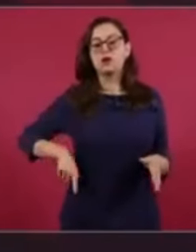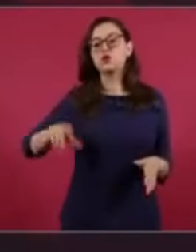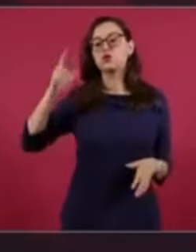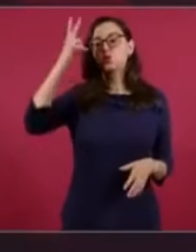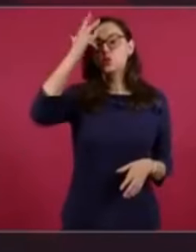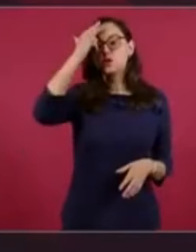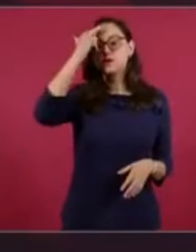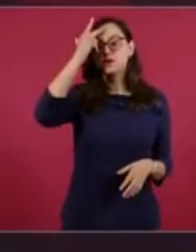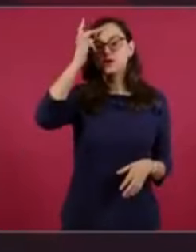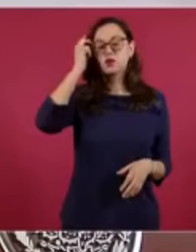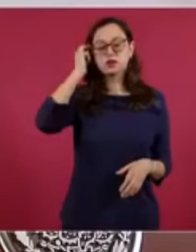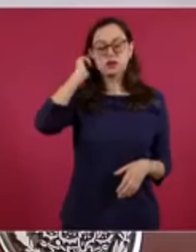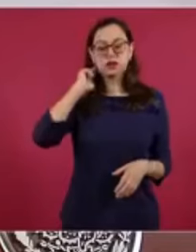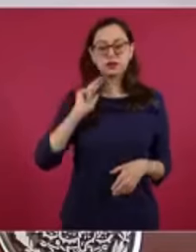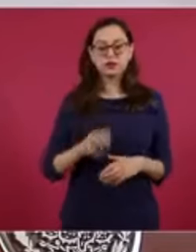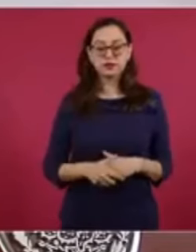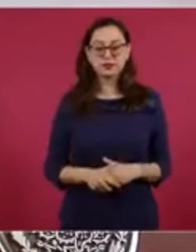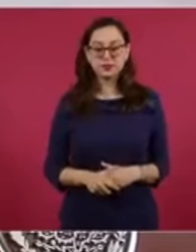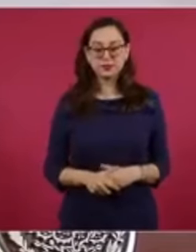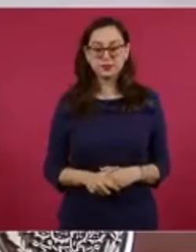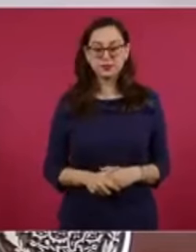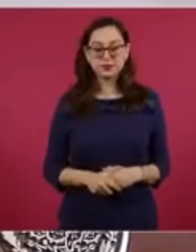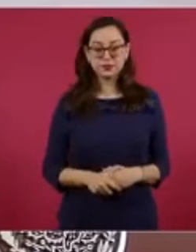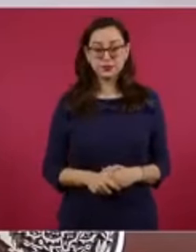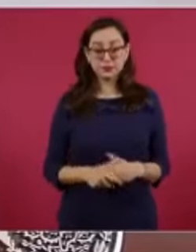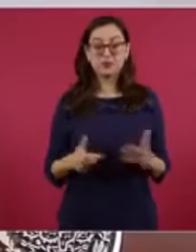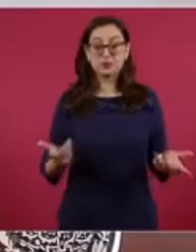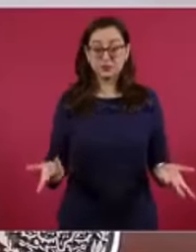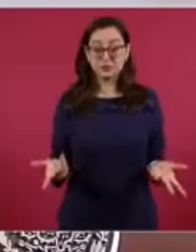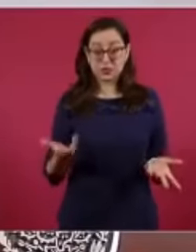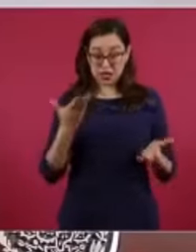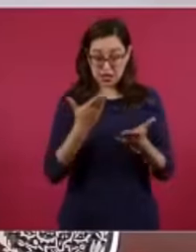Y ahora, de nuevo,